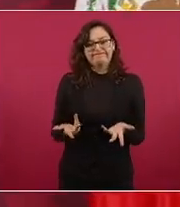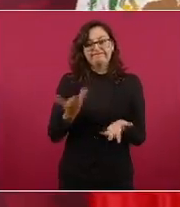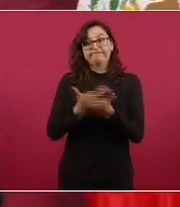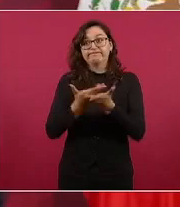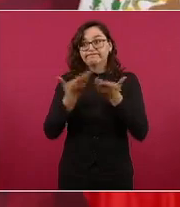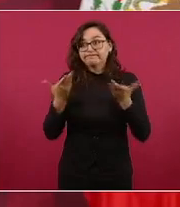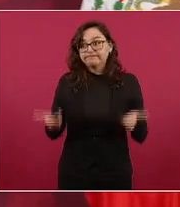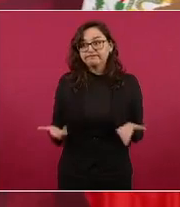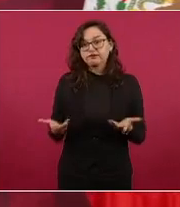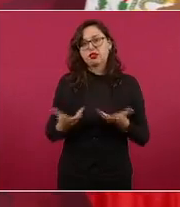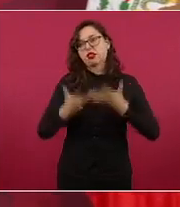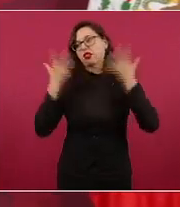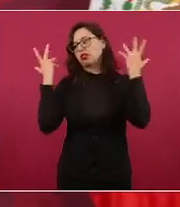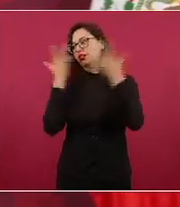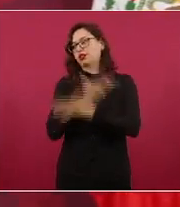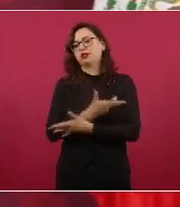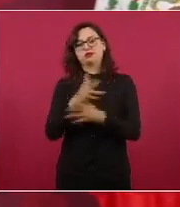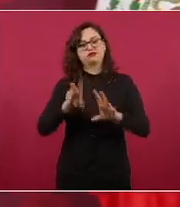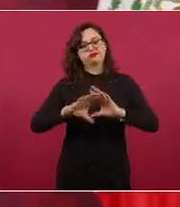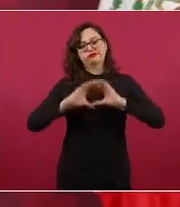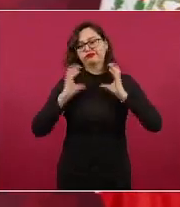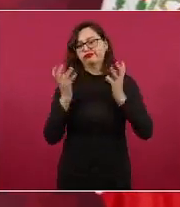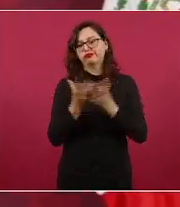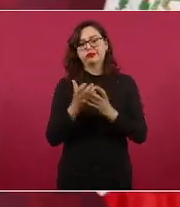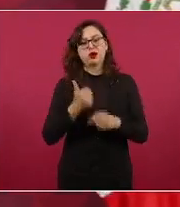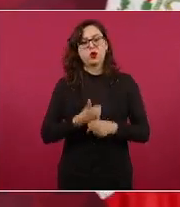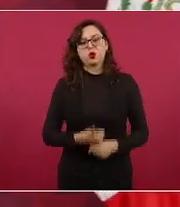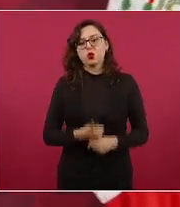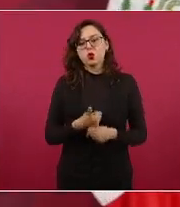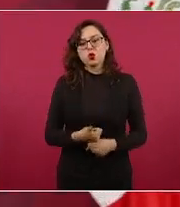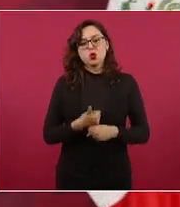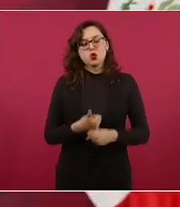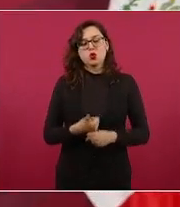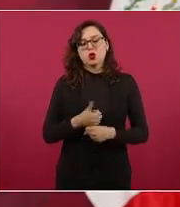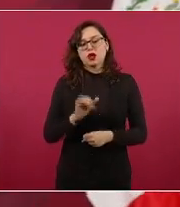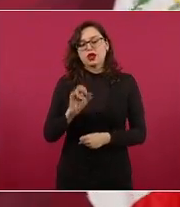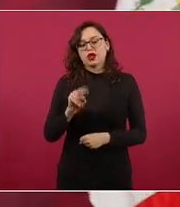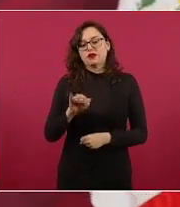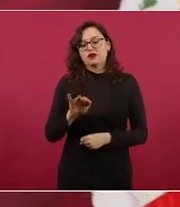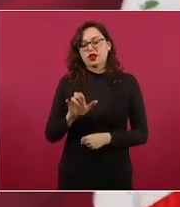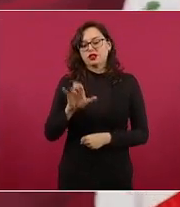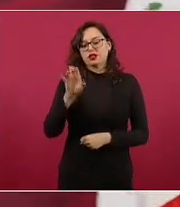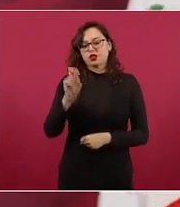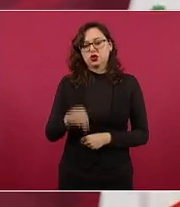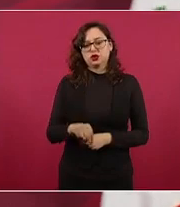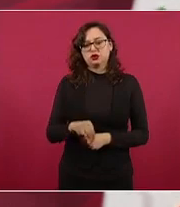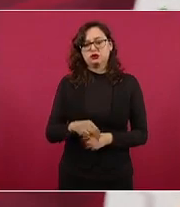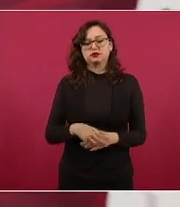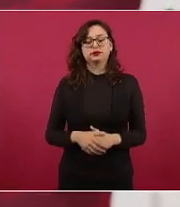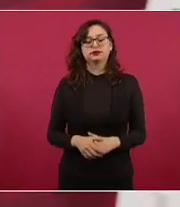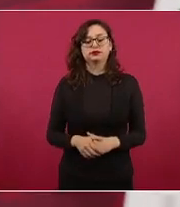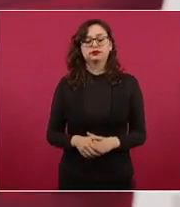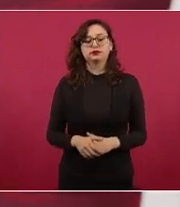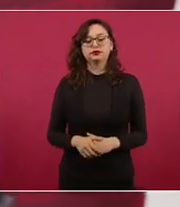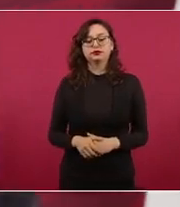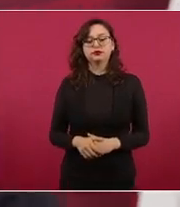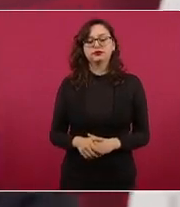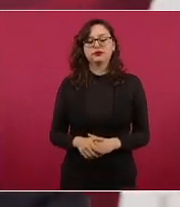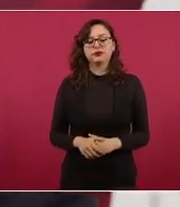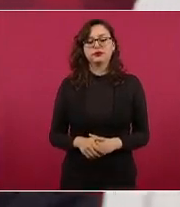nos está afectando la inflación ayer se